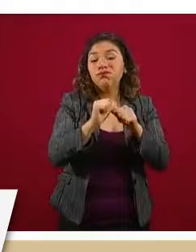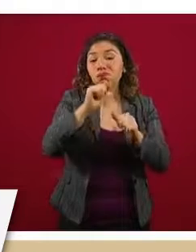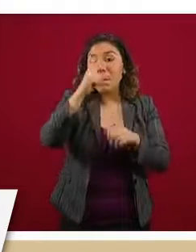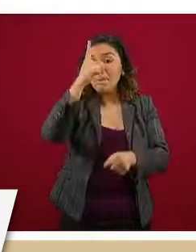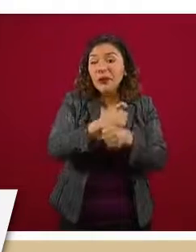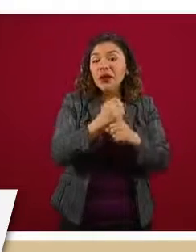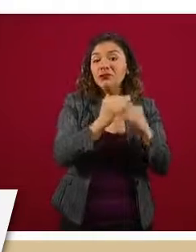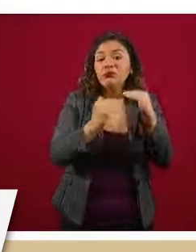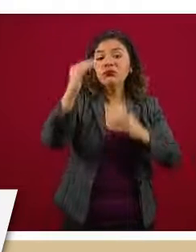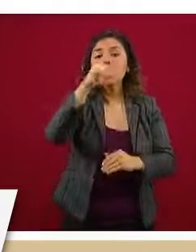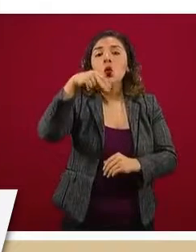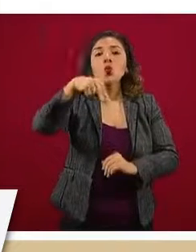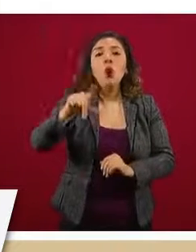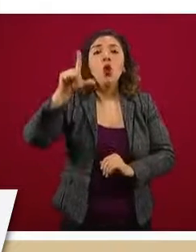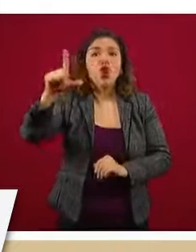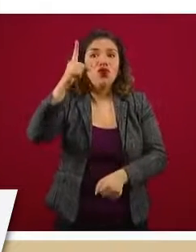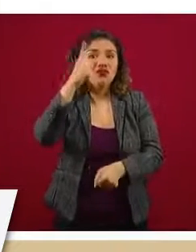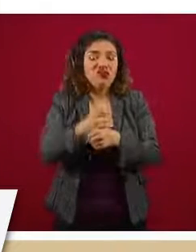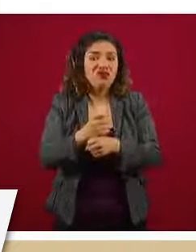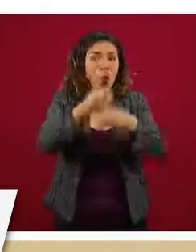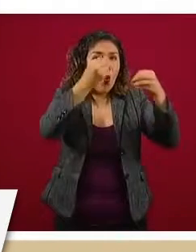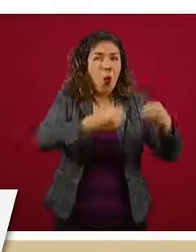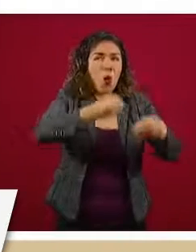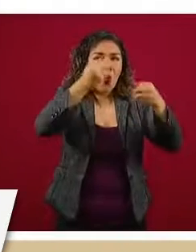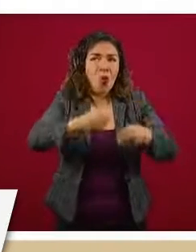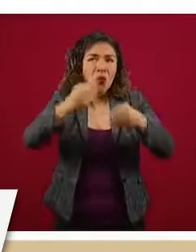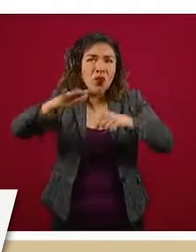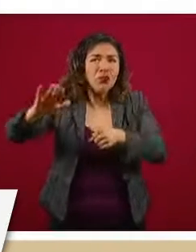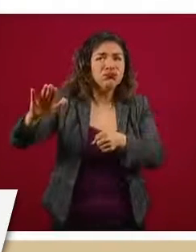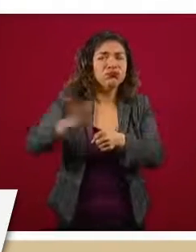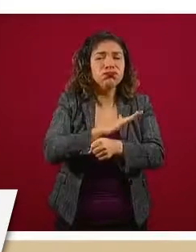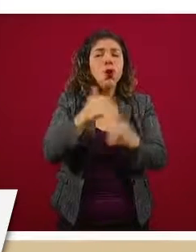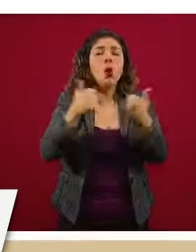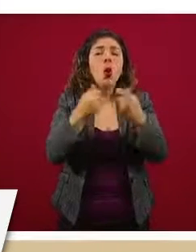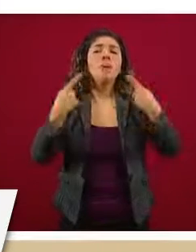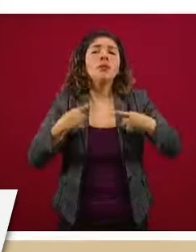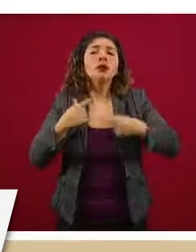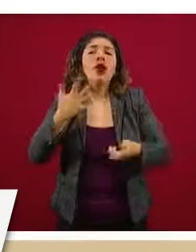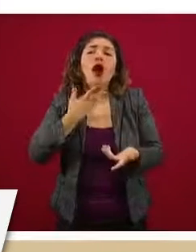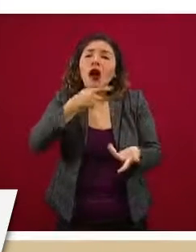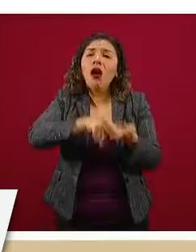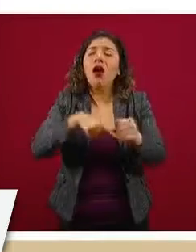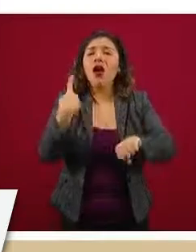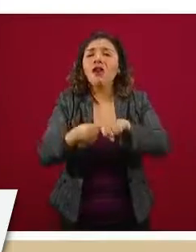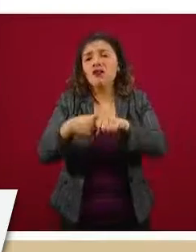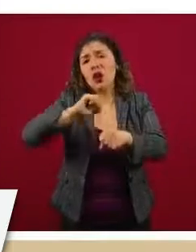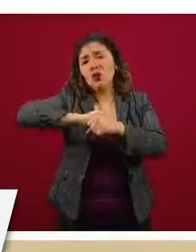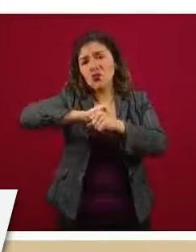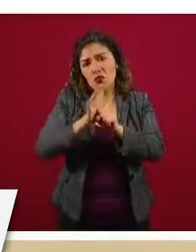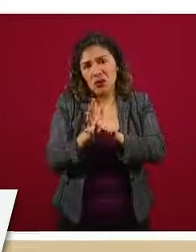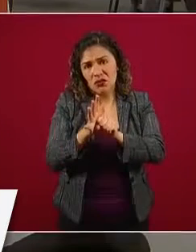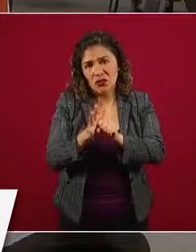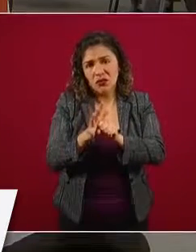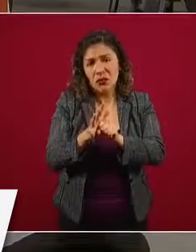más ocupado su sistema de salud por personas que padecen COVID. Esto no es